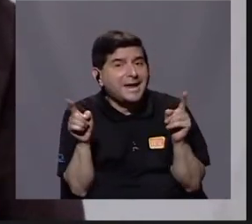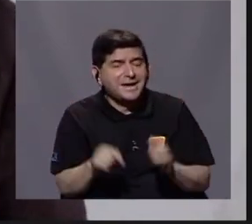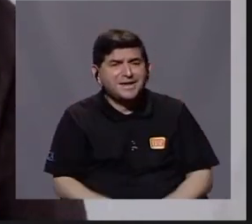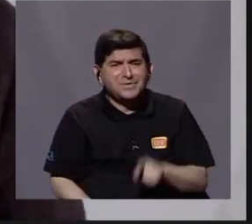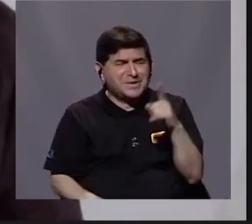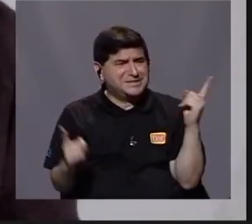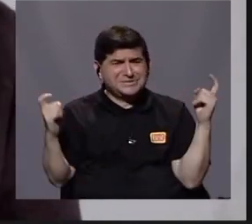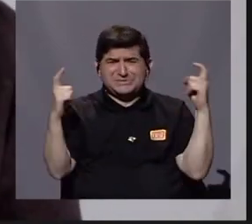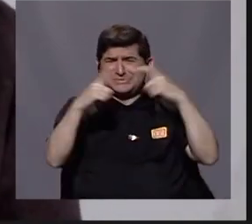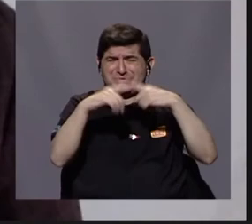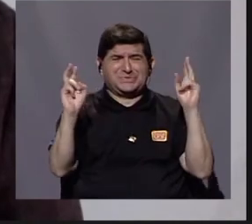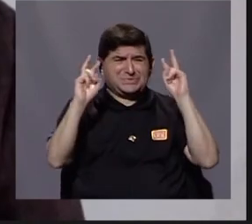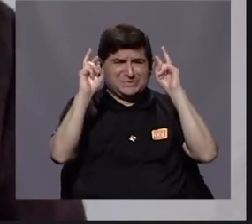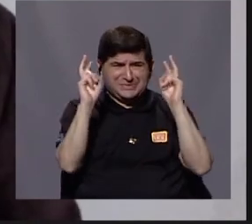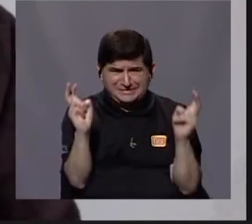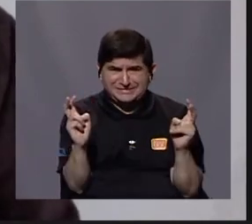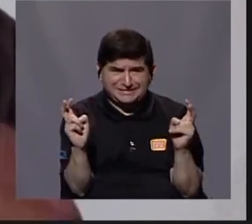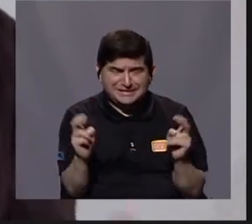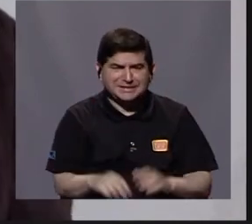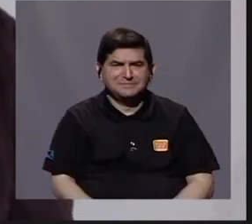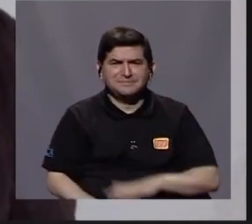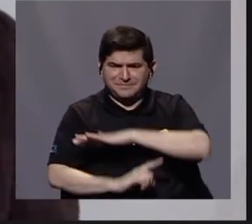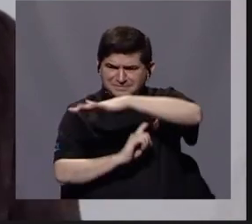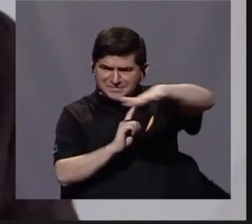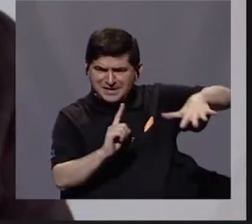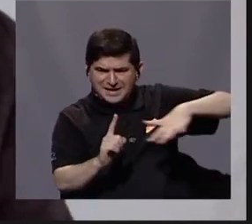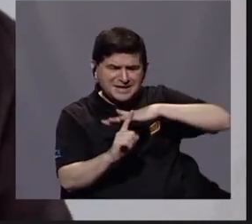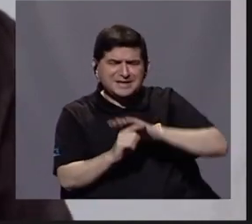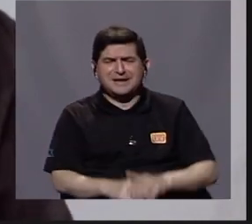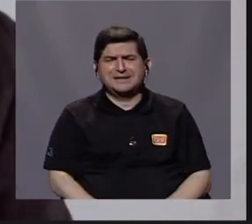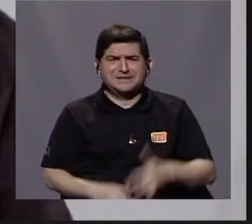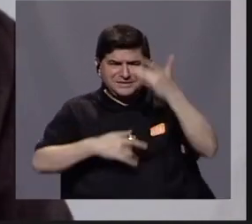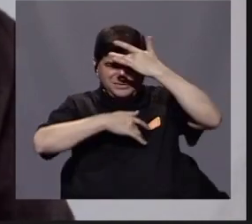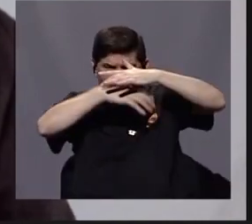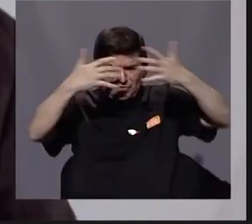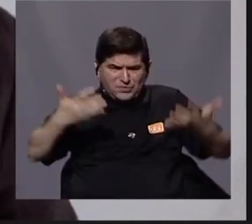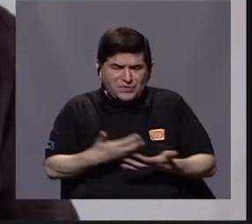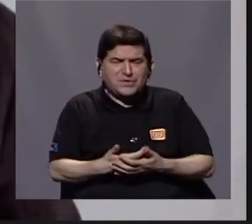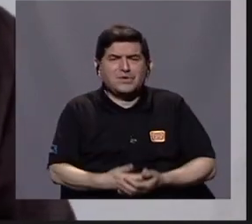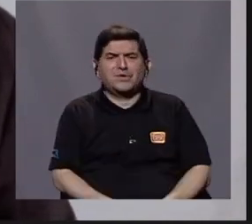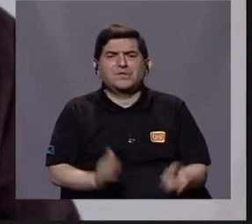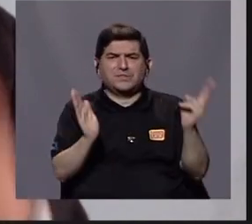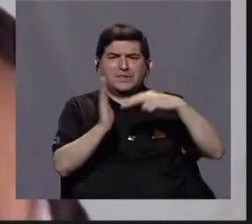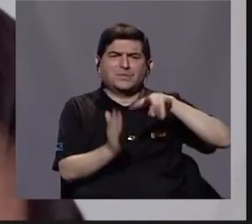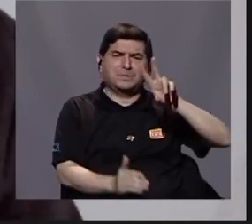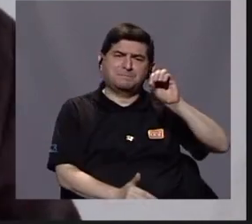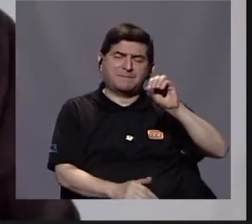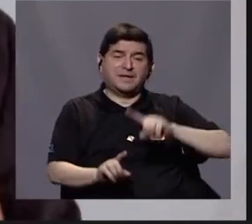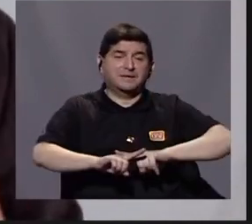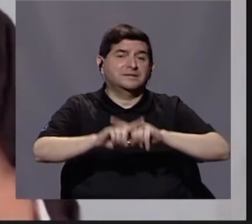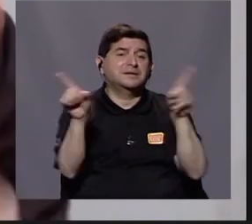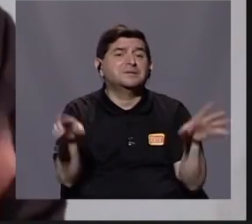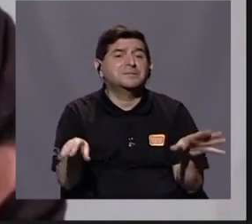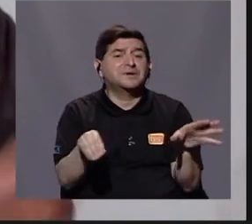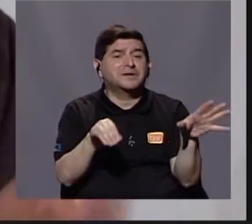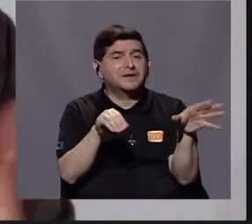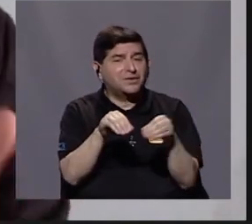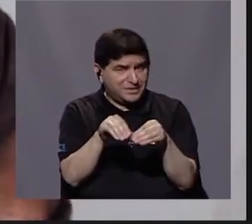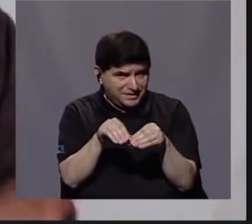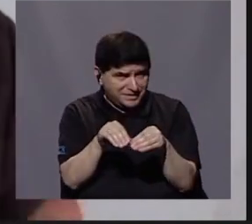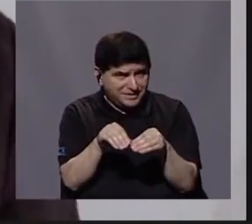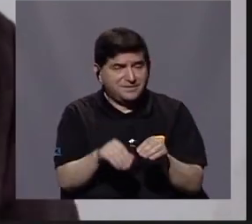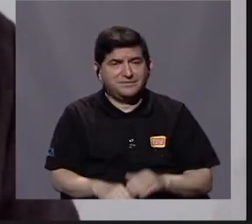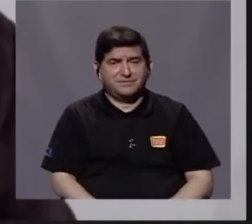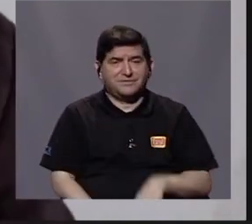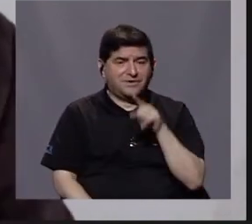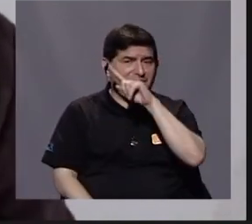complejizado con el tema y el entorno de pandemia del 2020. Pero además, y quiero sumar a